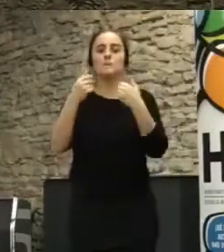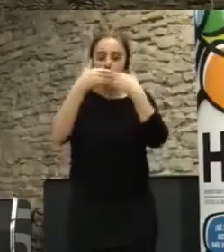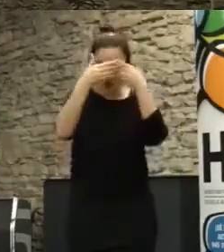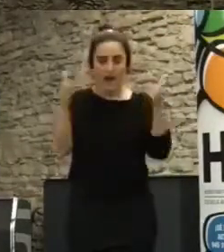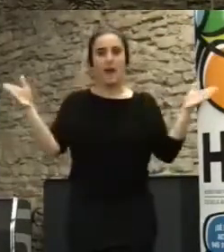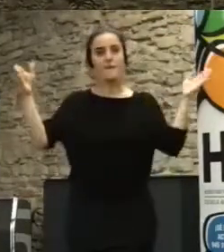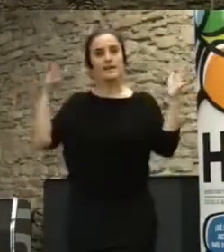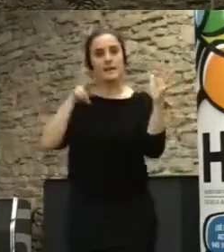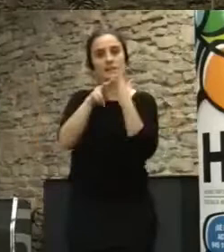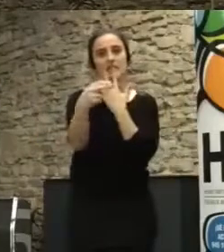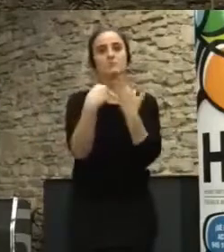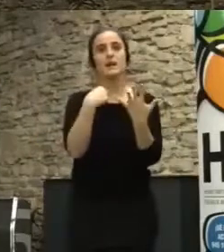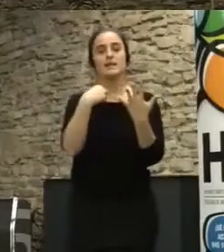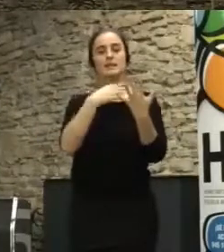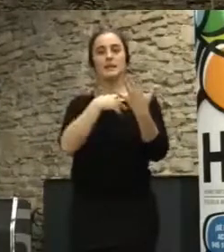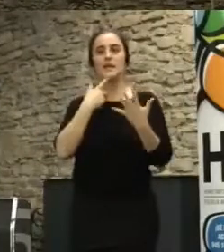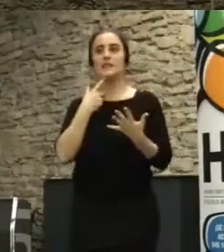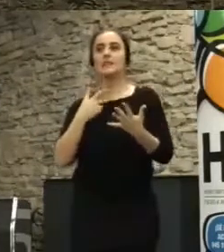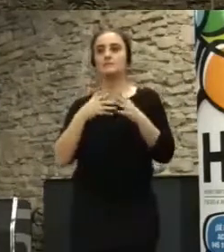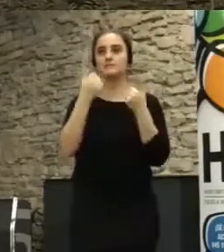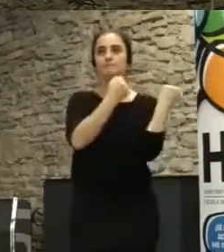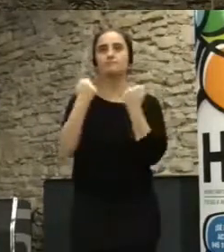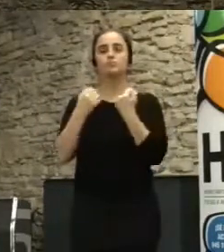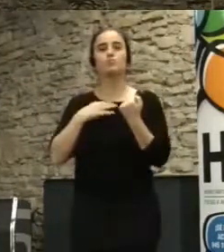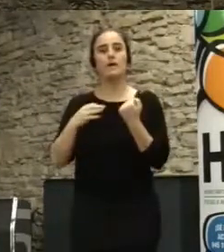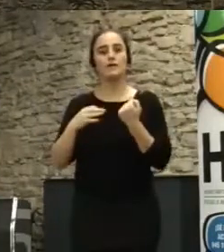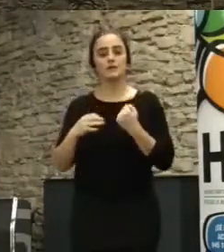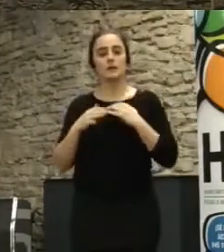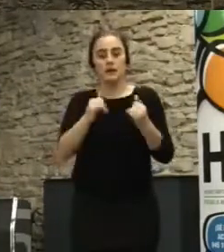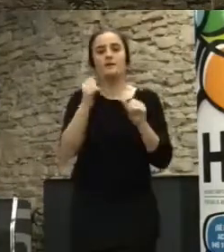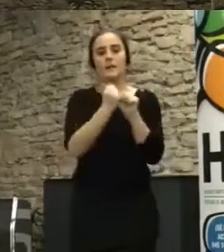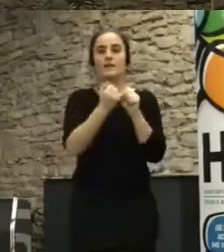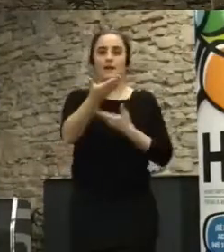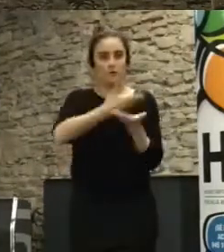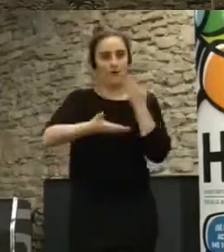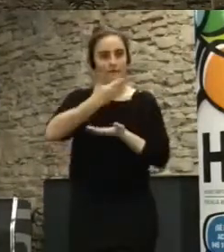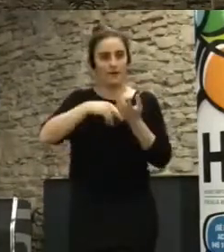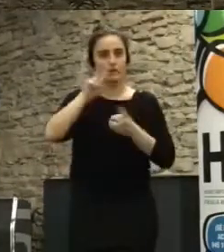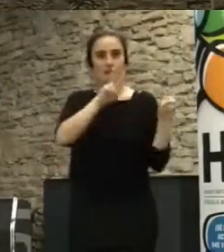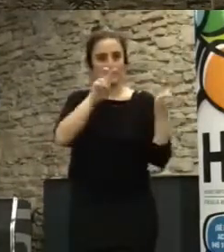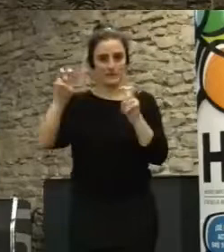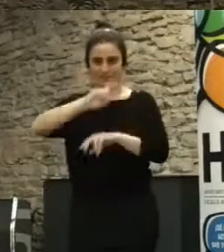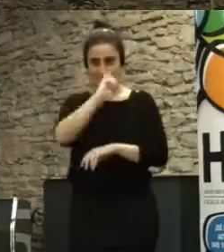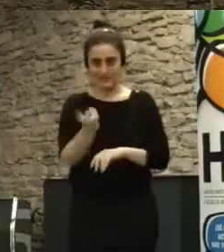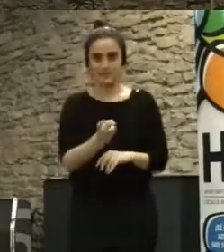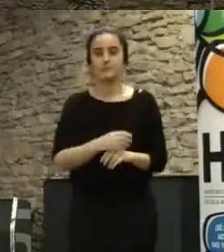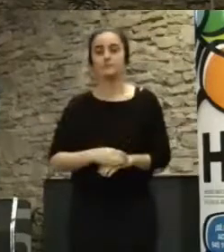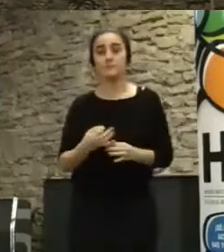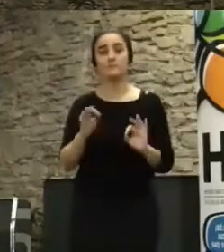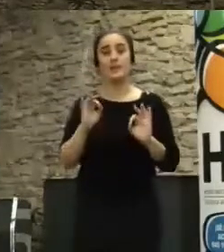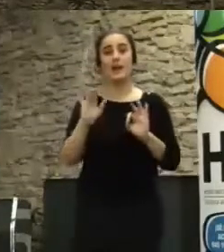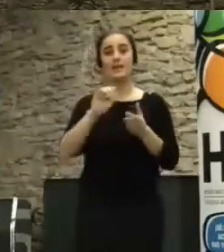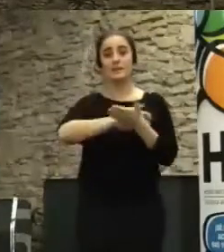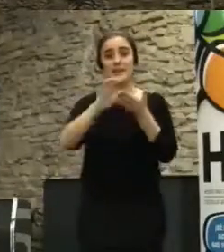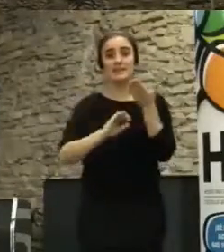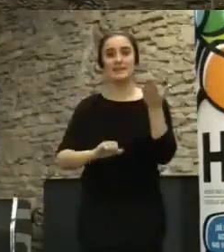más transparente, donde se puede llegar y trabajar colaborativamente en diferentes cosas. De cualquier manera, hay un texto de Jara